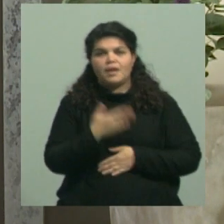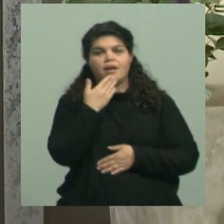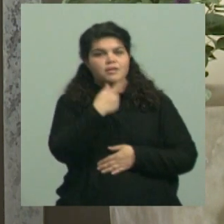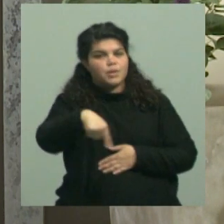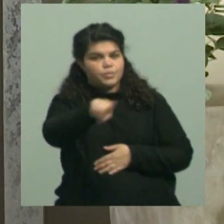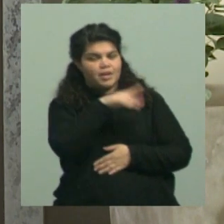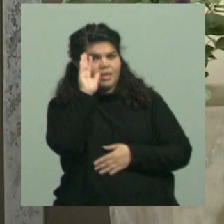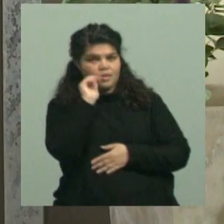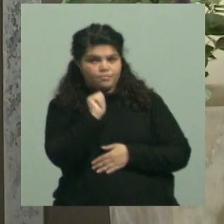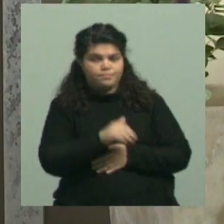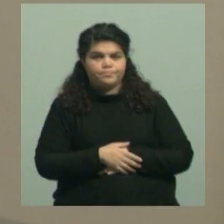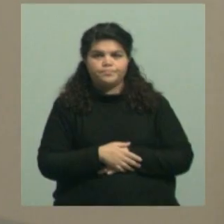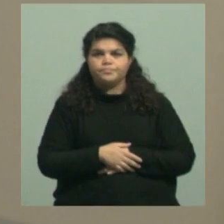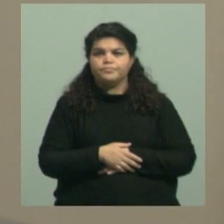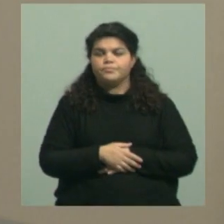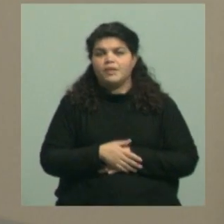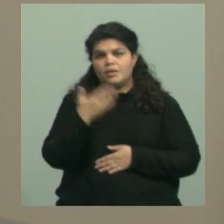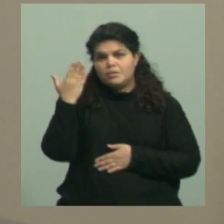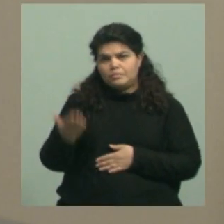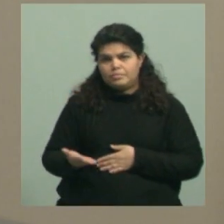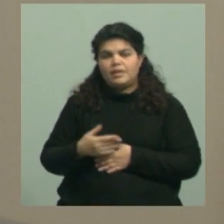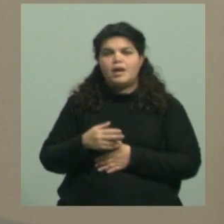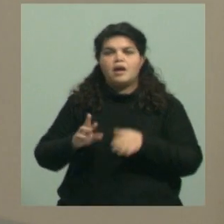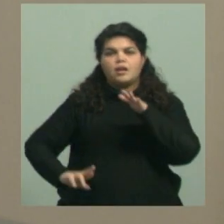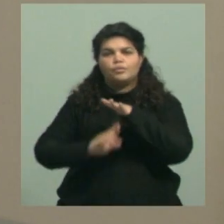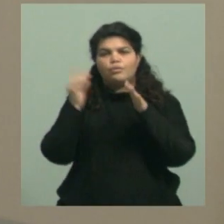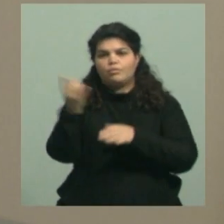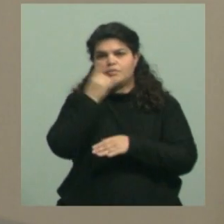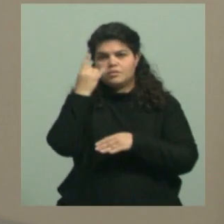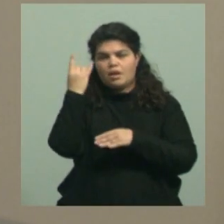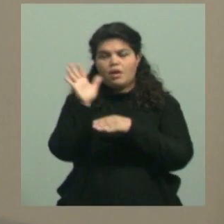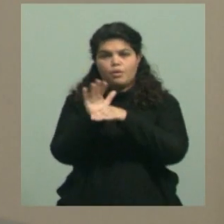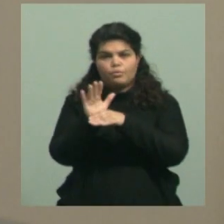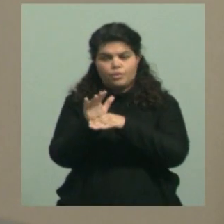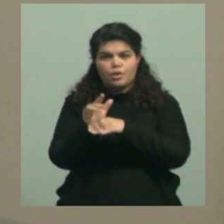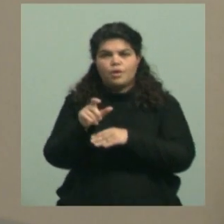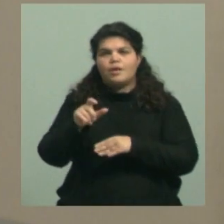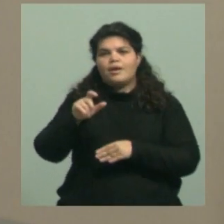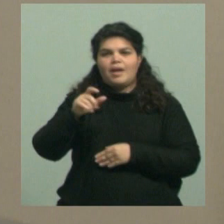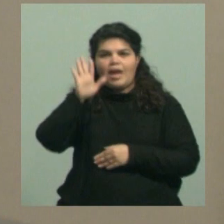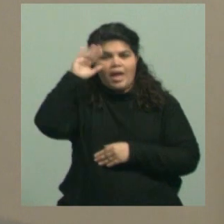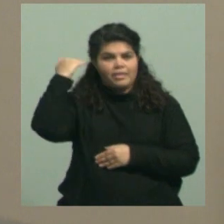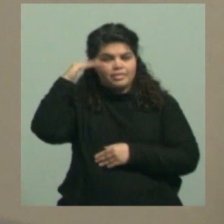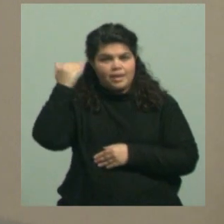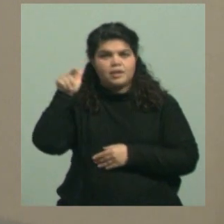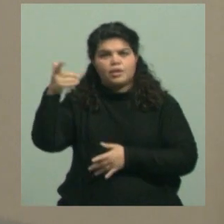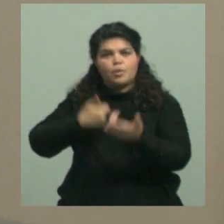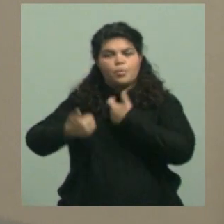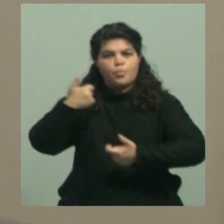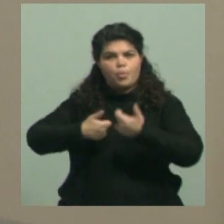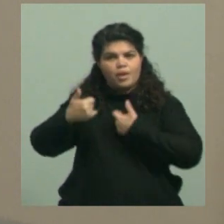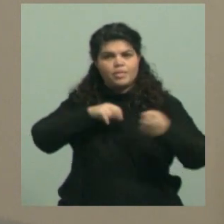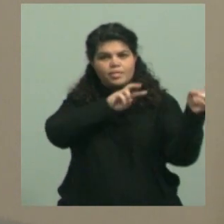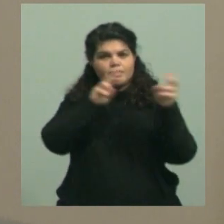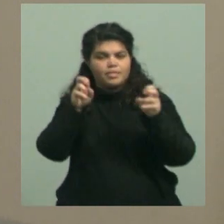usted. Adiós. Hasta luego. Bueno, ahí escuchábamos a la Rectora de la Universidad Nacional de Cuyo, Esther Sánchez, dándonos un poco el panorama de cómo está